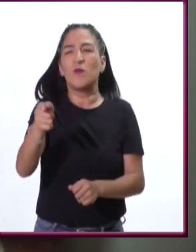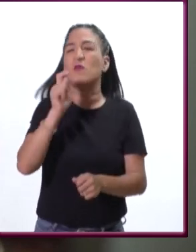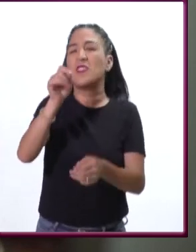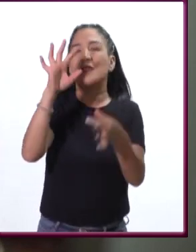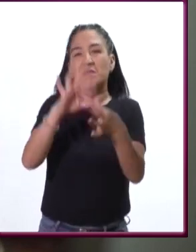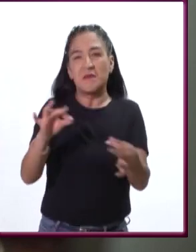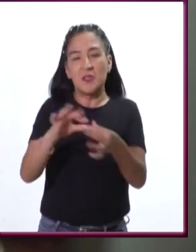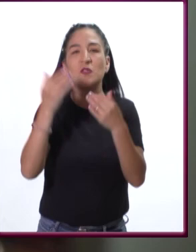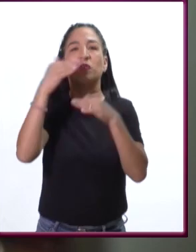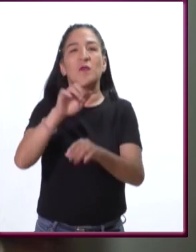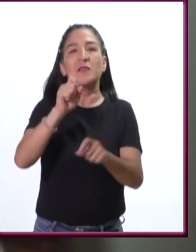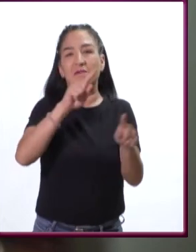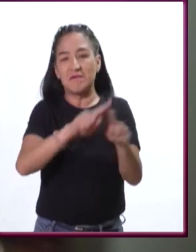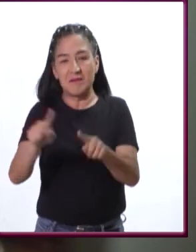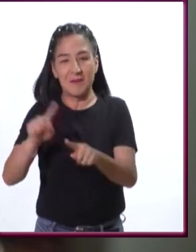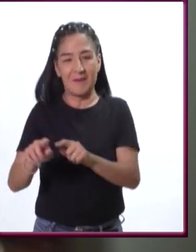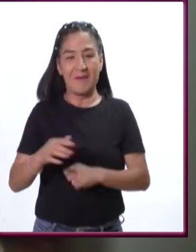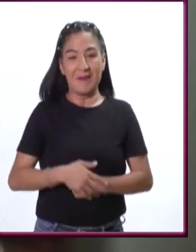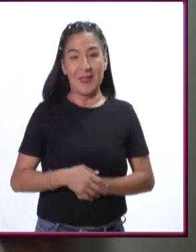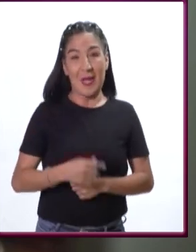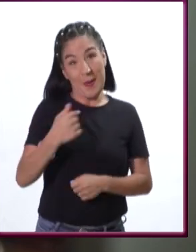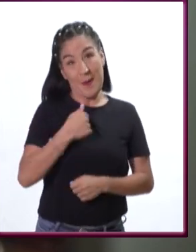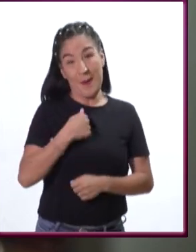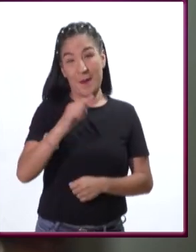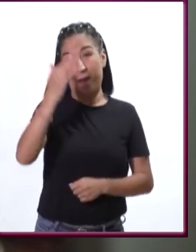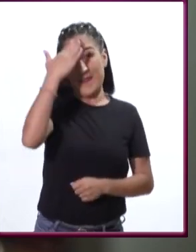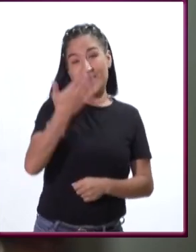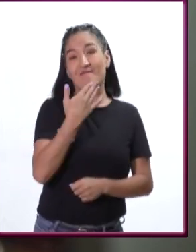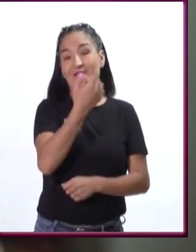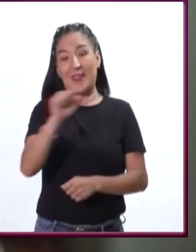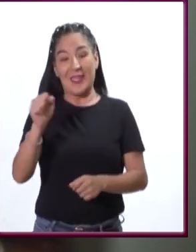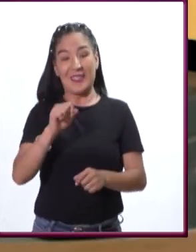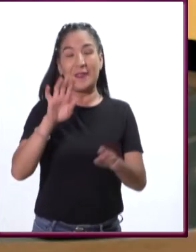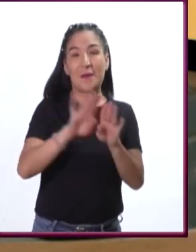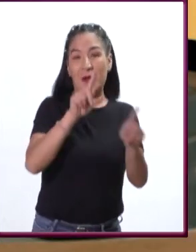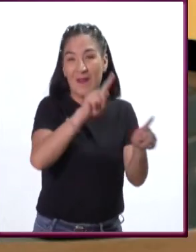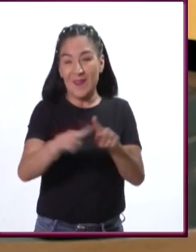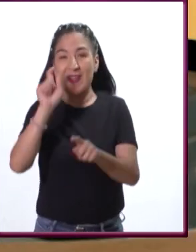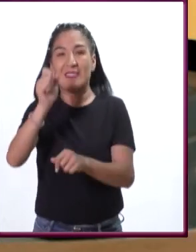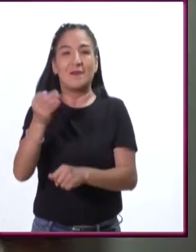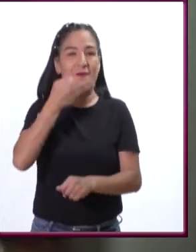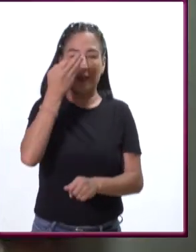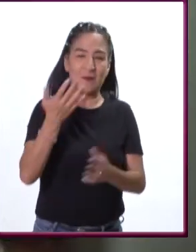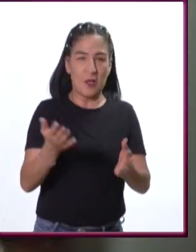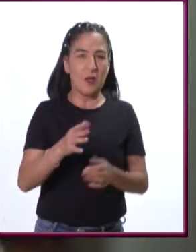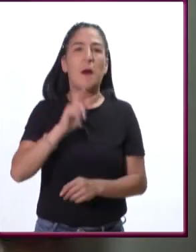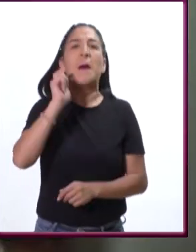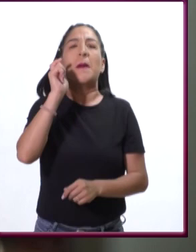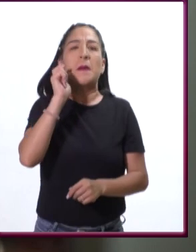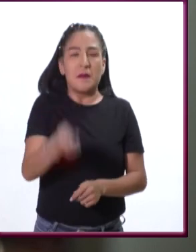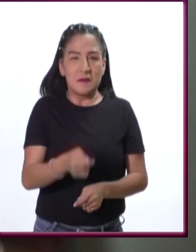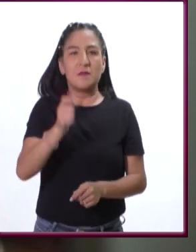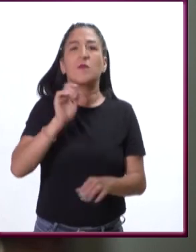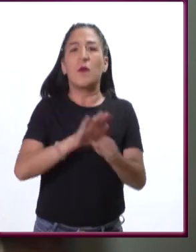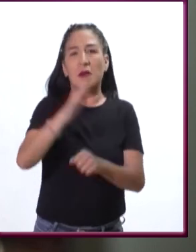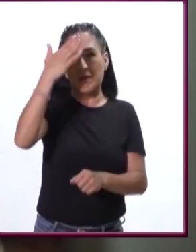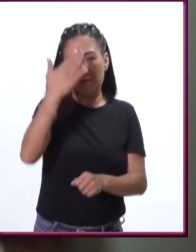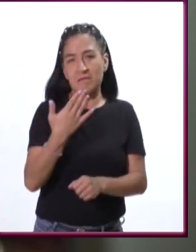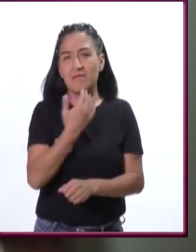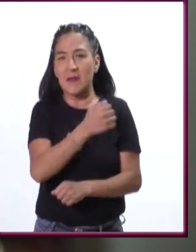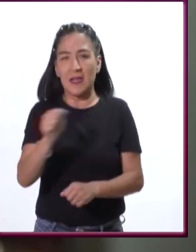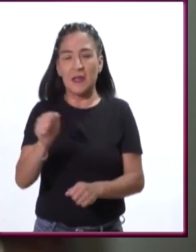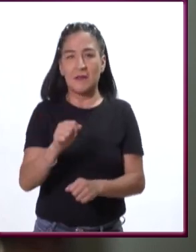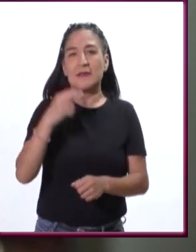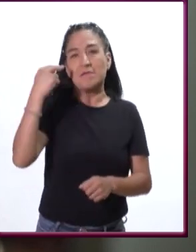y actualmente es coordinador nacional de Conavio. Bienvenido, ¿cómo se encuentra? Eres un experto en flora mexicana.